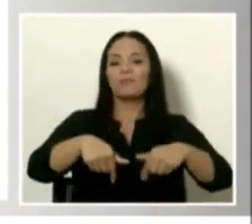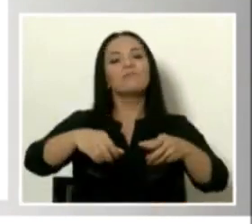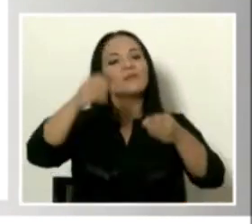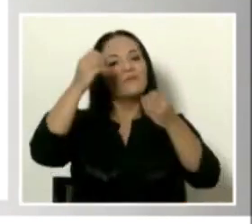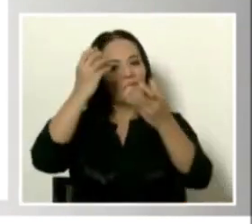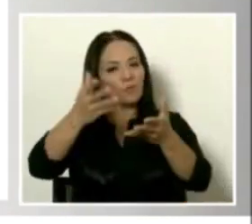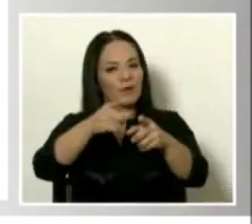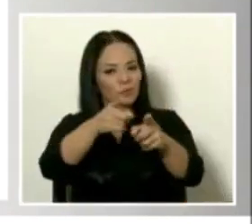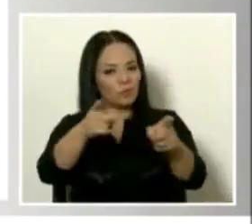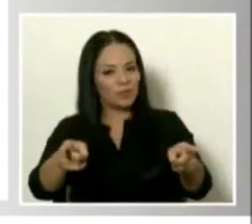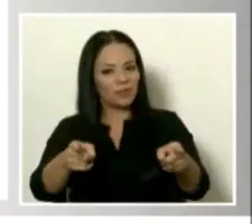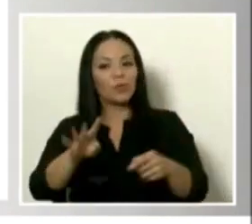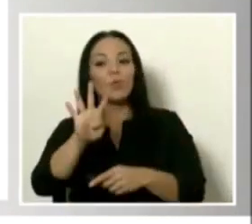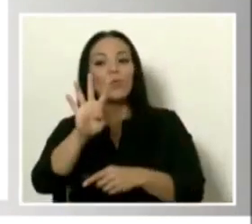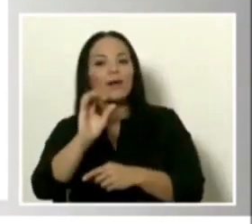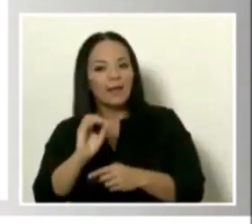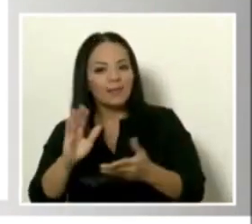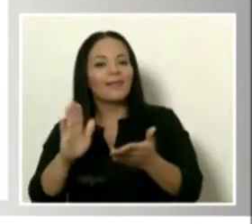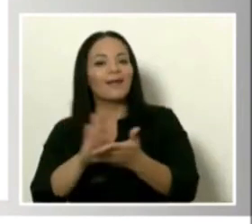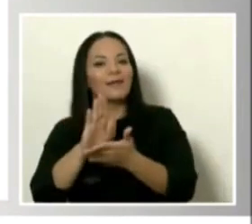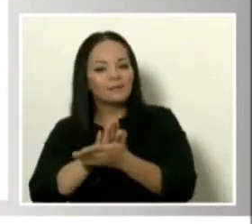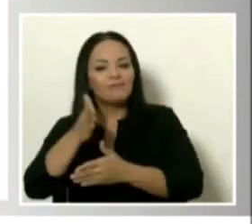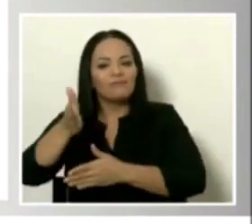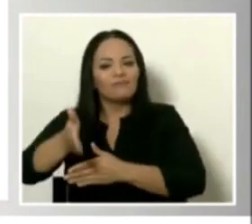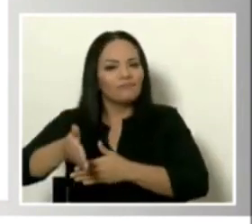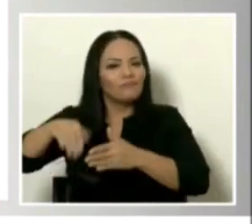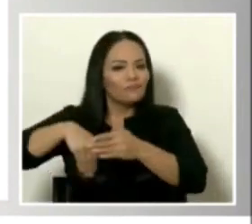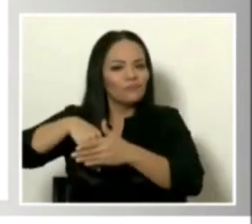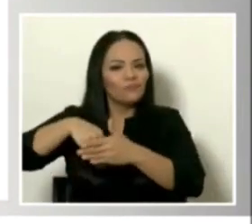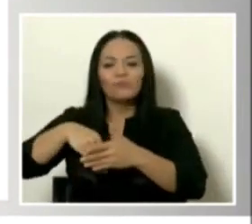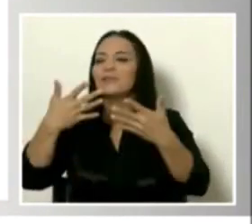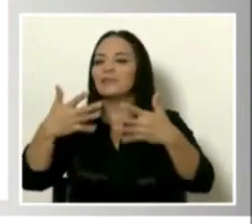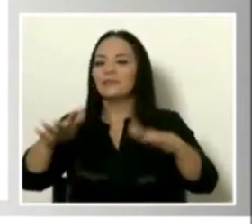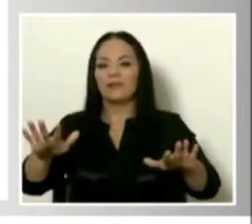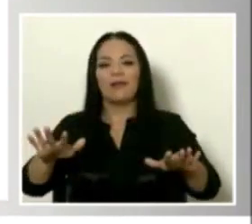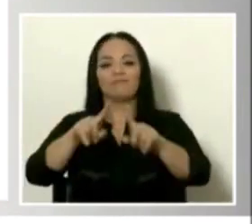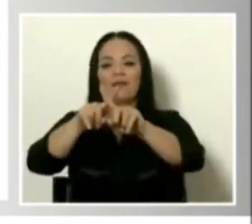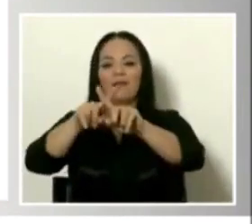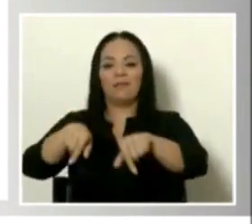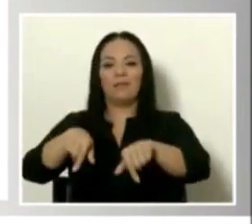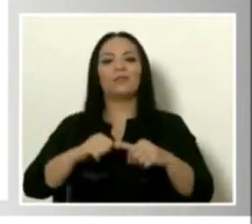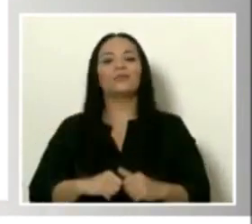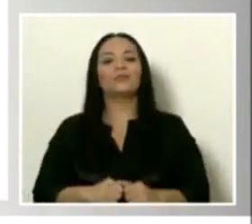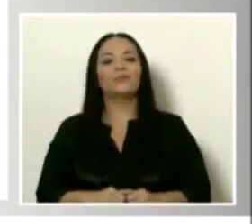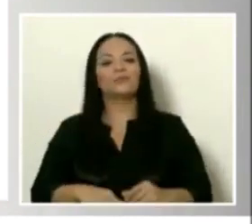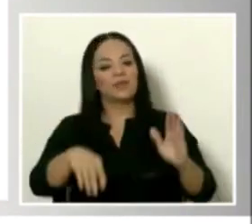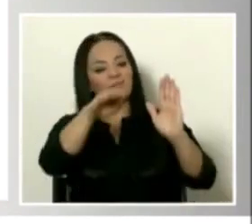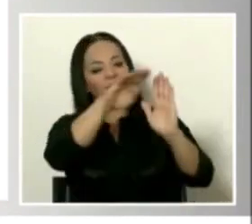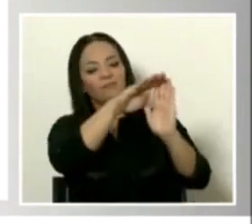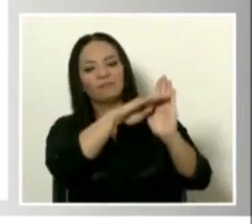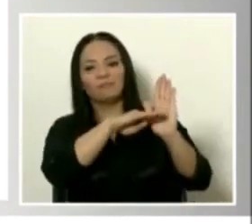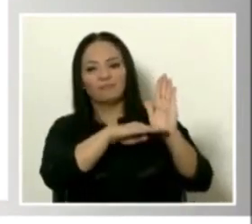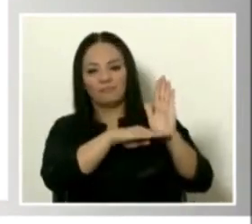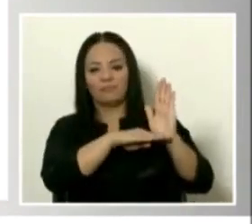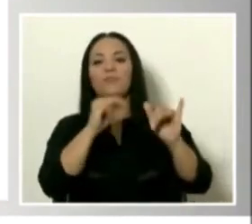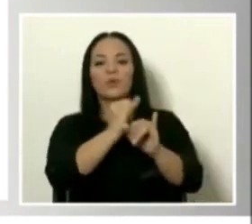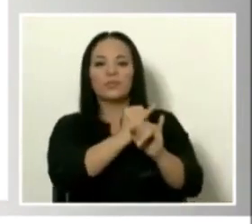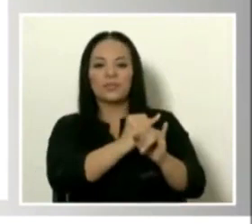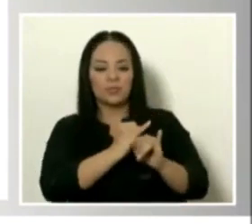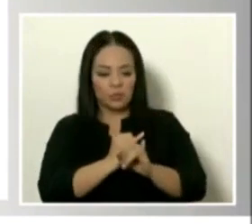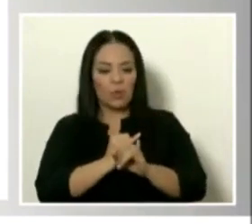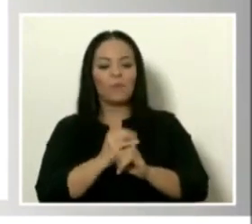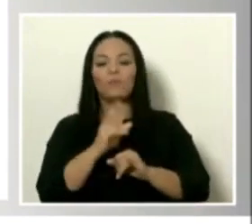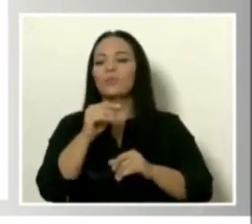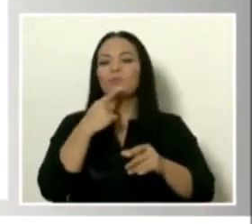40 cuellos de botella más eliminados. Ahí está el desglose por institución, no voy a entrar en el